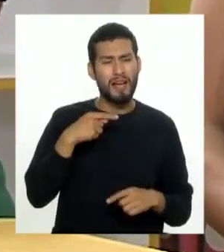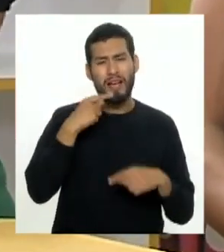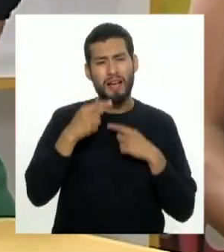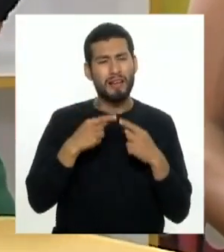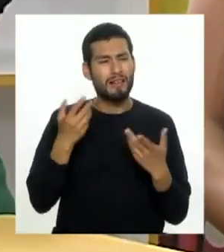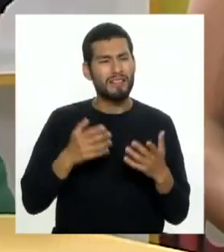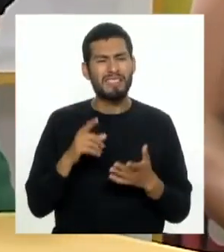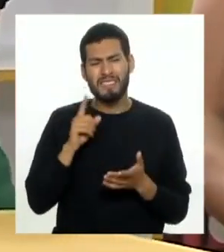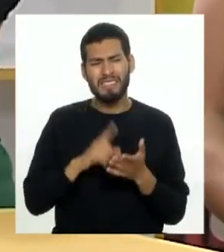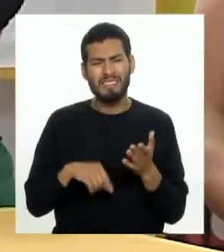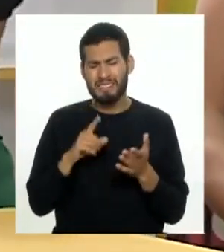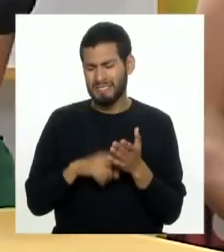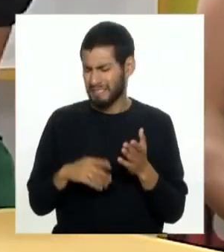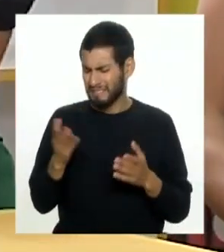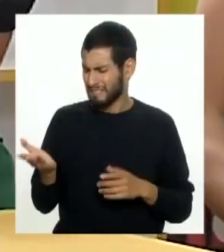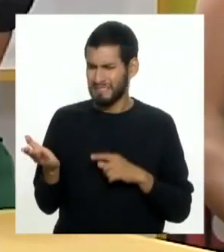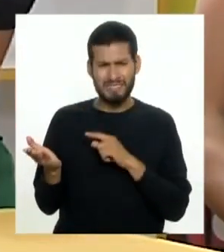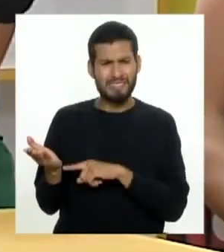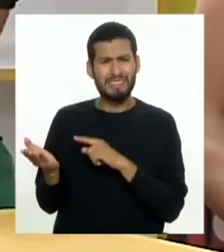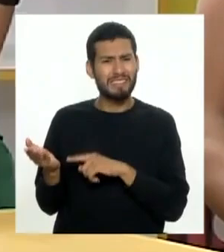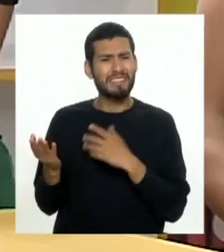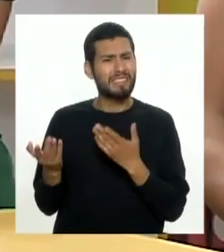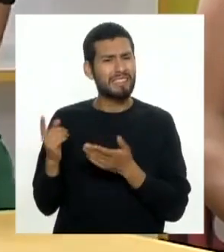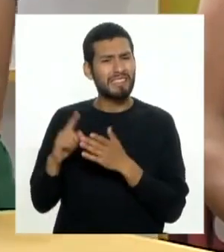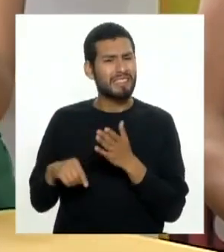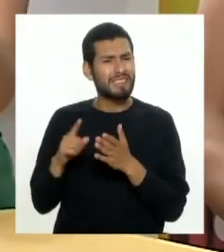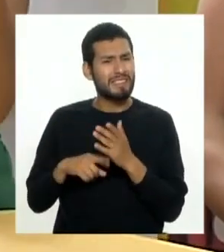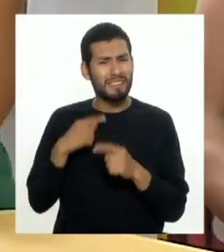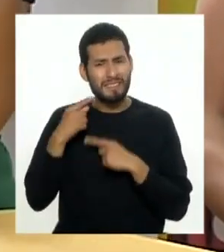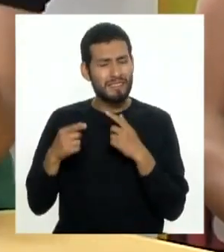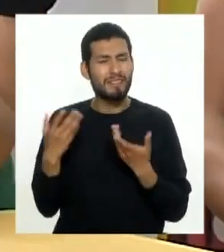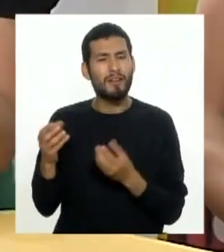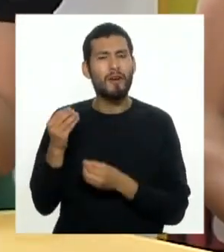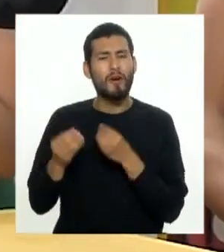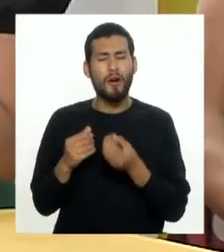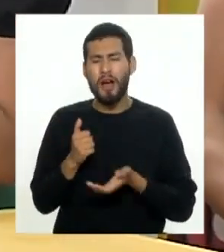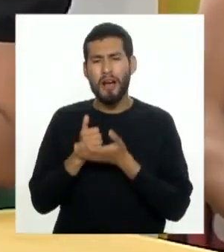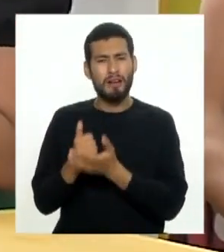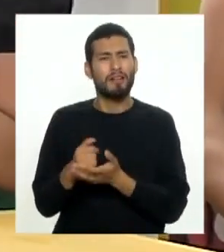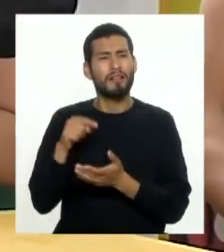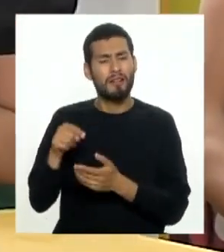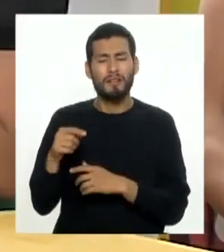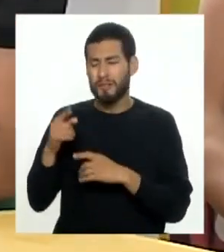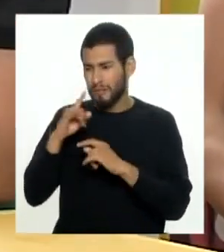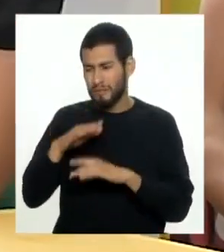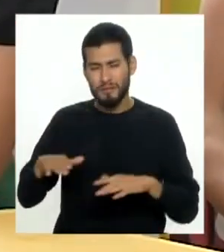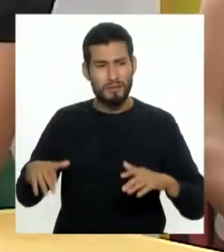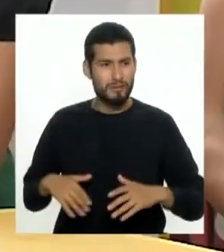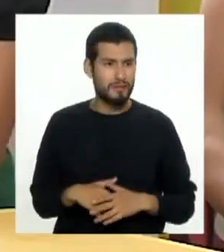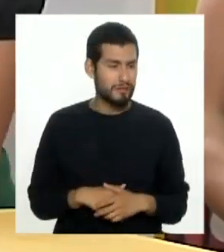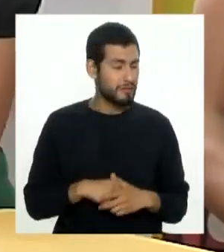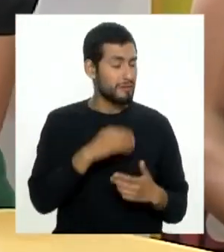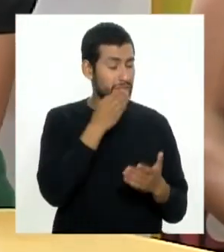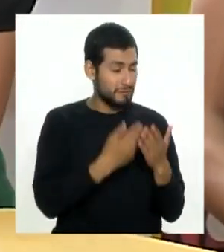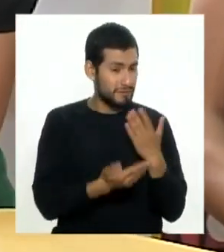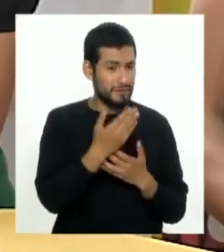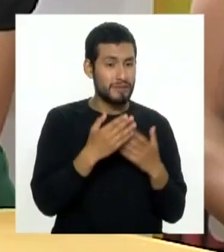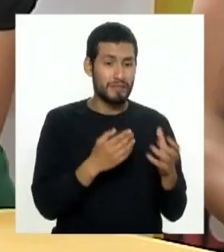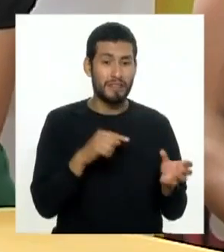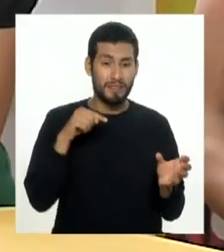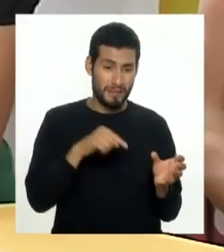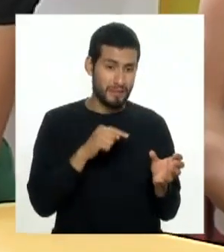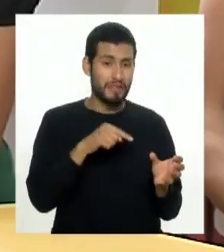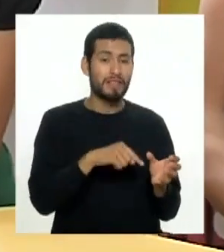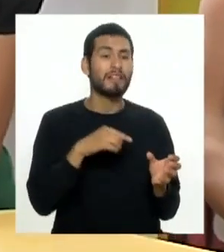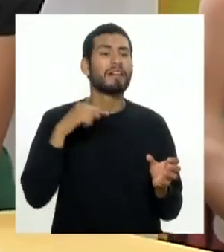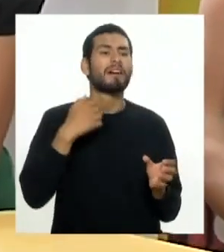qué es este dispositivo, en qué consiste y sobre todo, cómo ayuda a estos pequeños. Muy buenos días. Este dispositivo